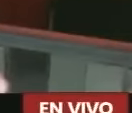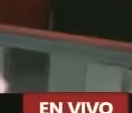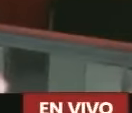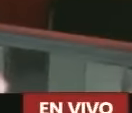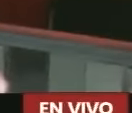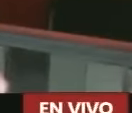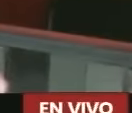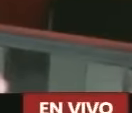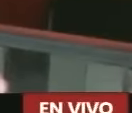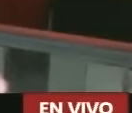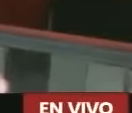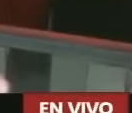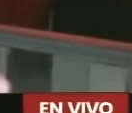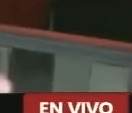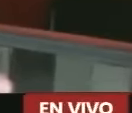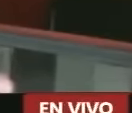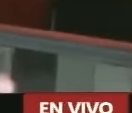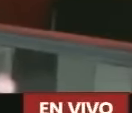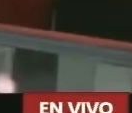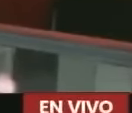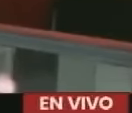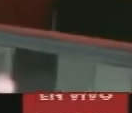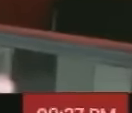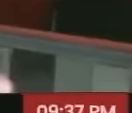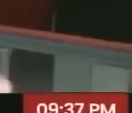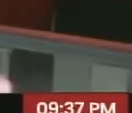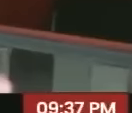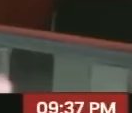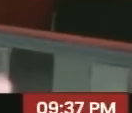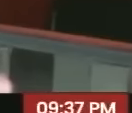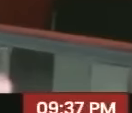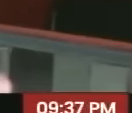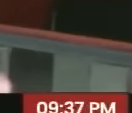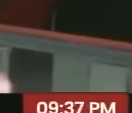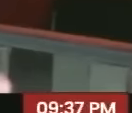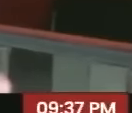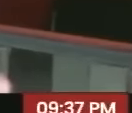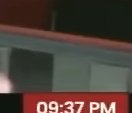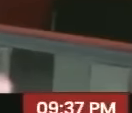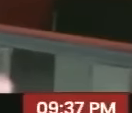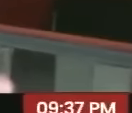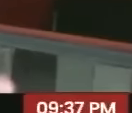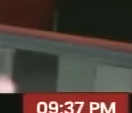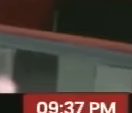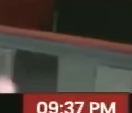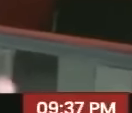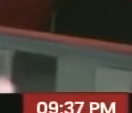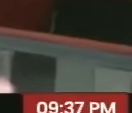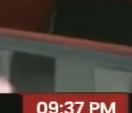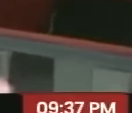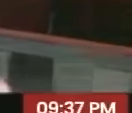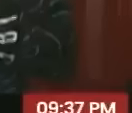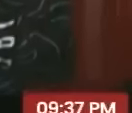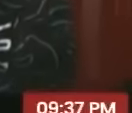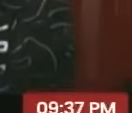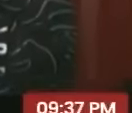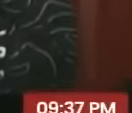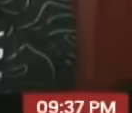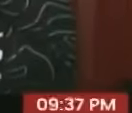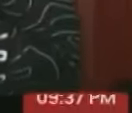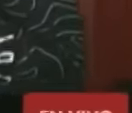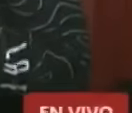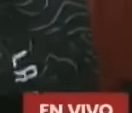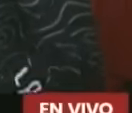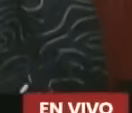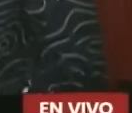niños están solos. Y entonces de repente ella me pega un grito y me dice, Liu, si es más duro, si es más duro. Y yo